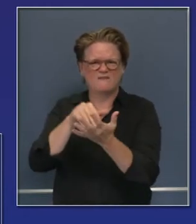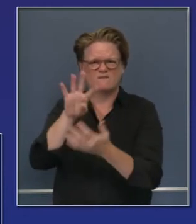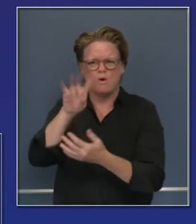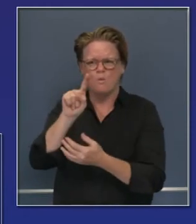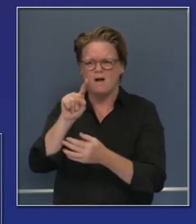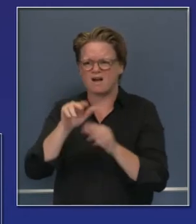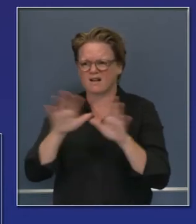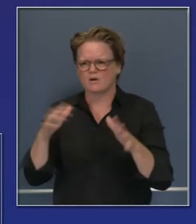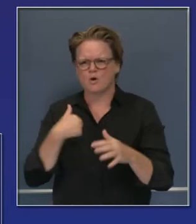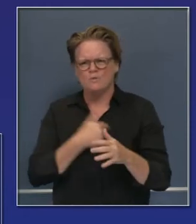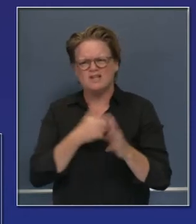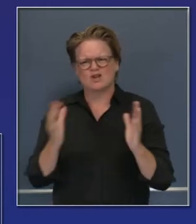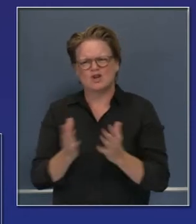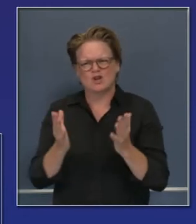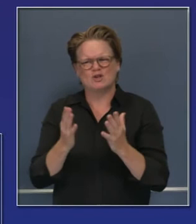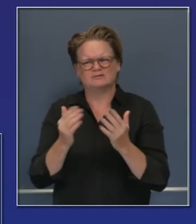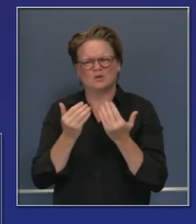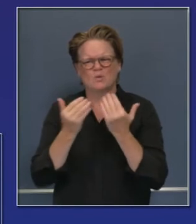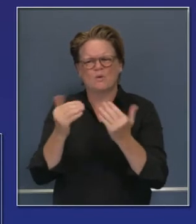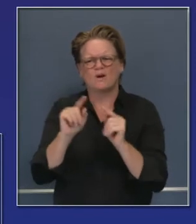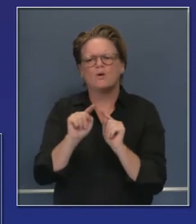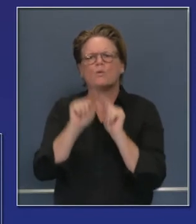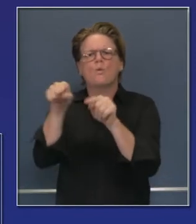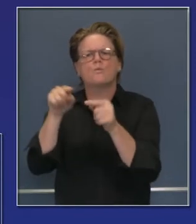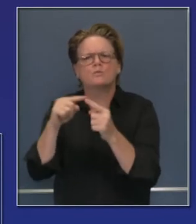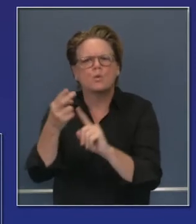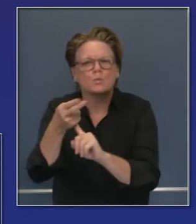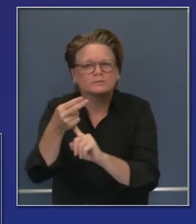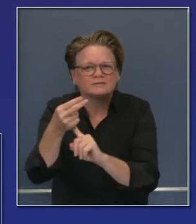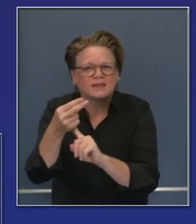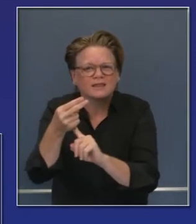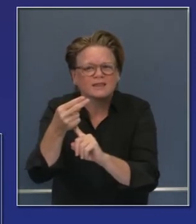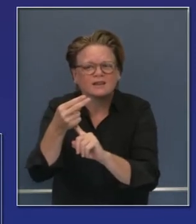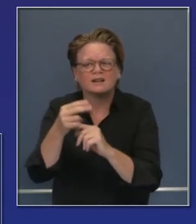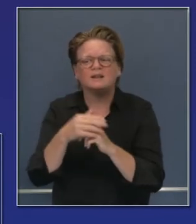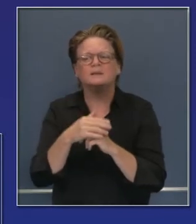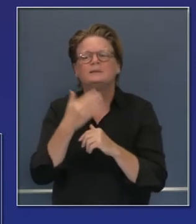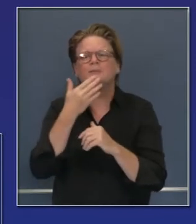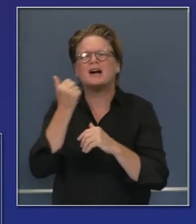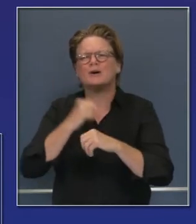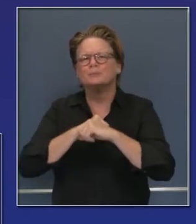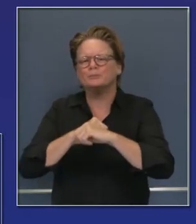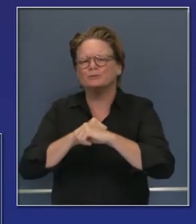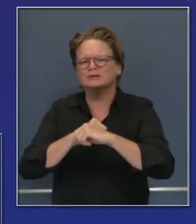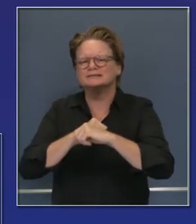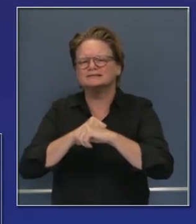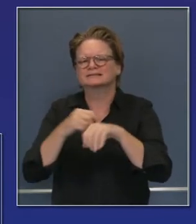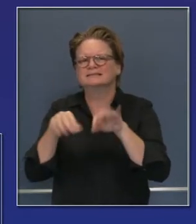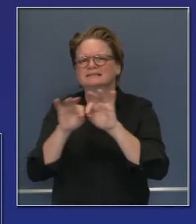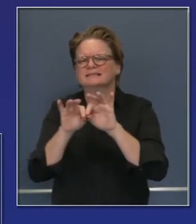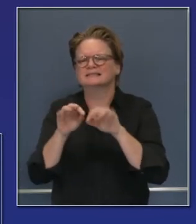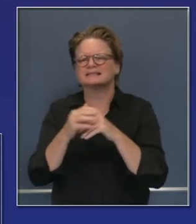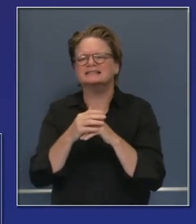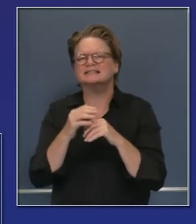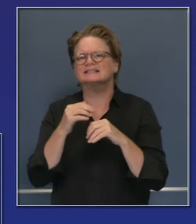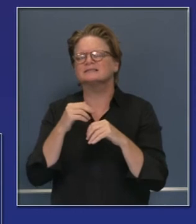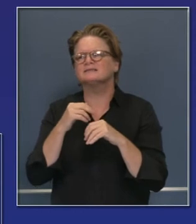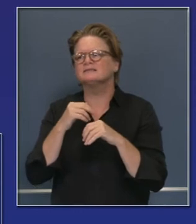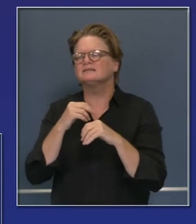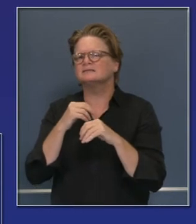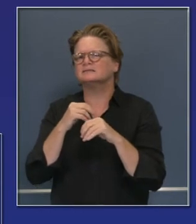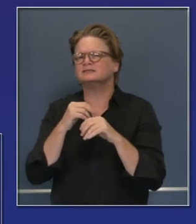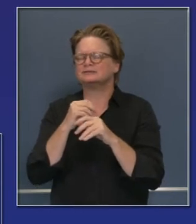es que la gente esté en lugares donde no están congregados. Entonces tenemos cerca de cuatro mil evacuandos